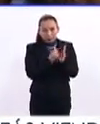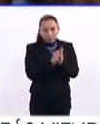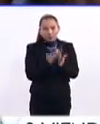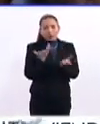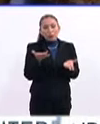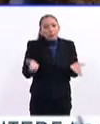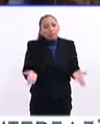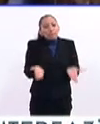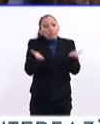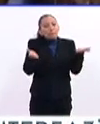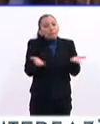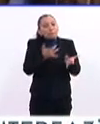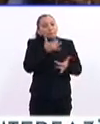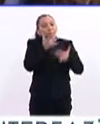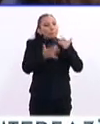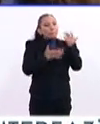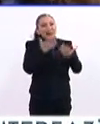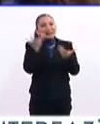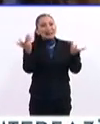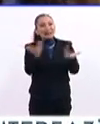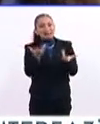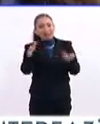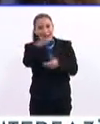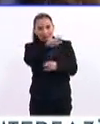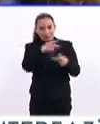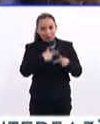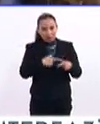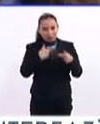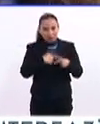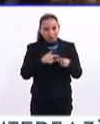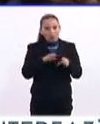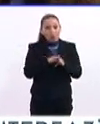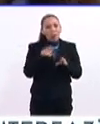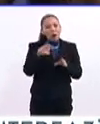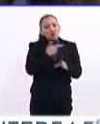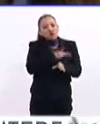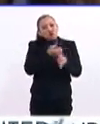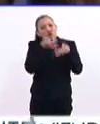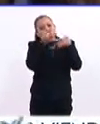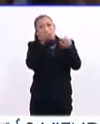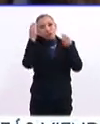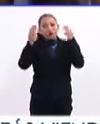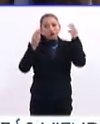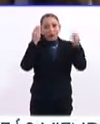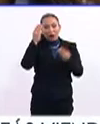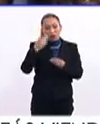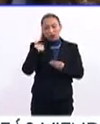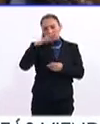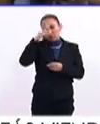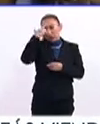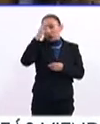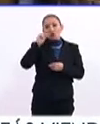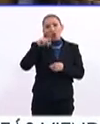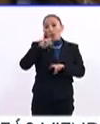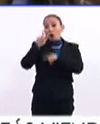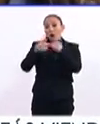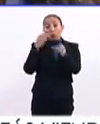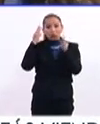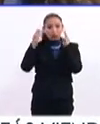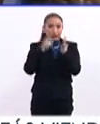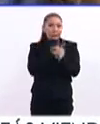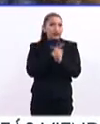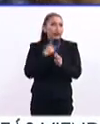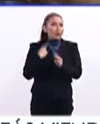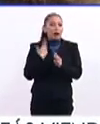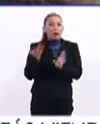provocar y generar en la gente como el gusto por los museos. Recordemos que no asistir a un museo tienes